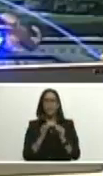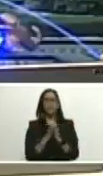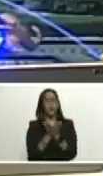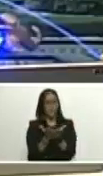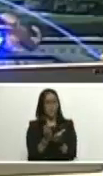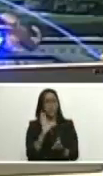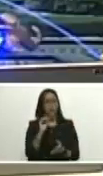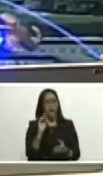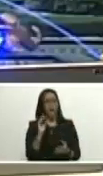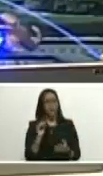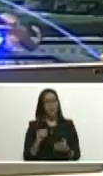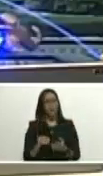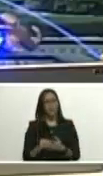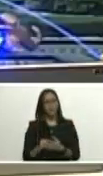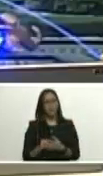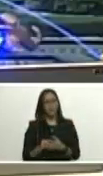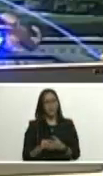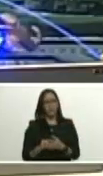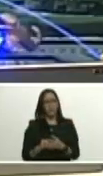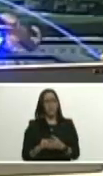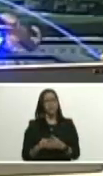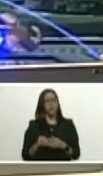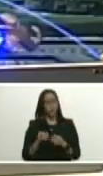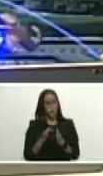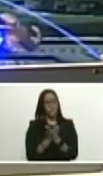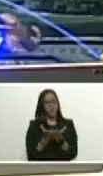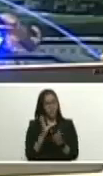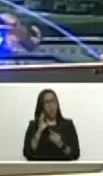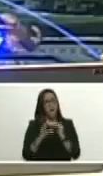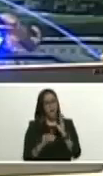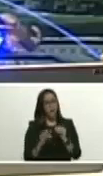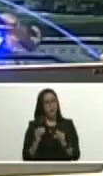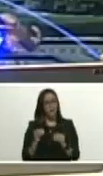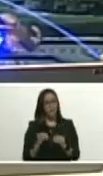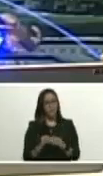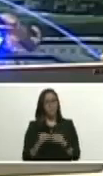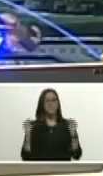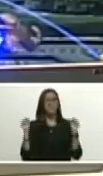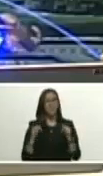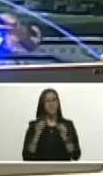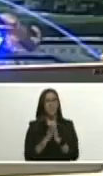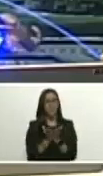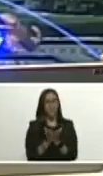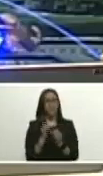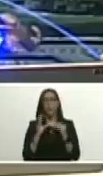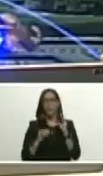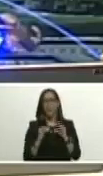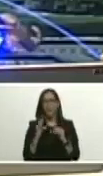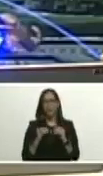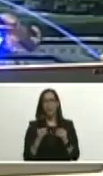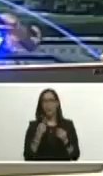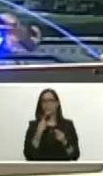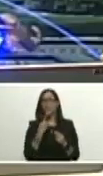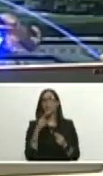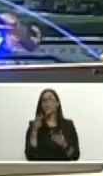hablan Alfred Nazaret los libros hablan y este libro me habló Silita y me dijo léeme